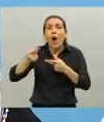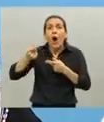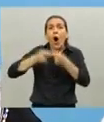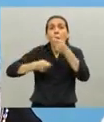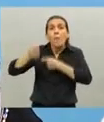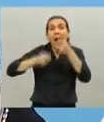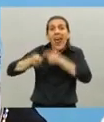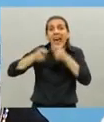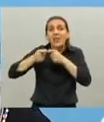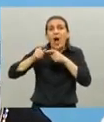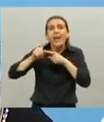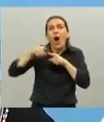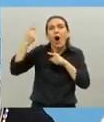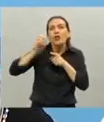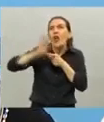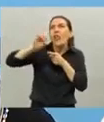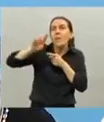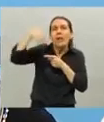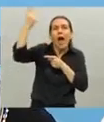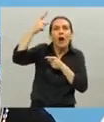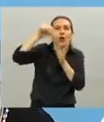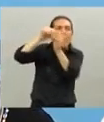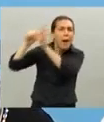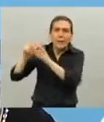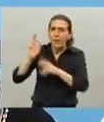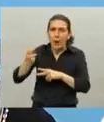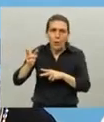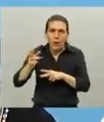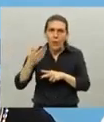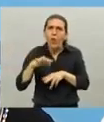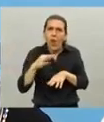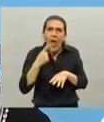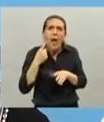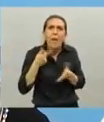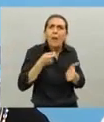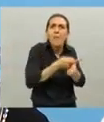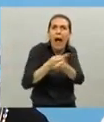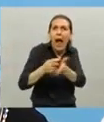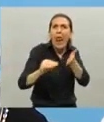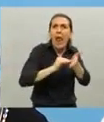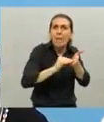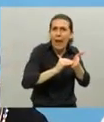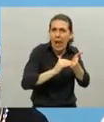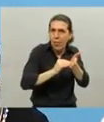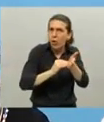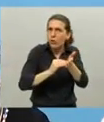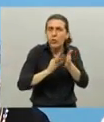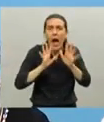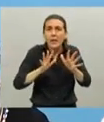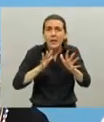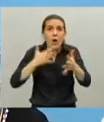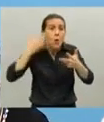en paraísos fiscales. Son compromisos que asumen para recibir la asistencia del Estado. Nosotros,